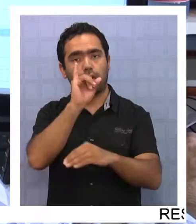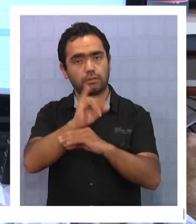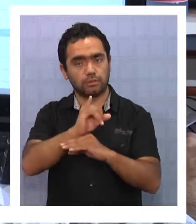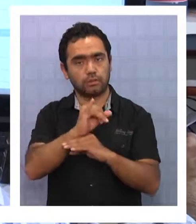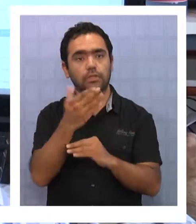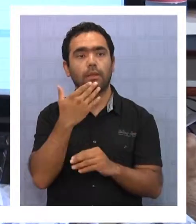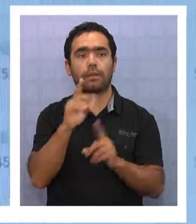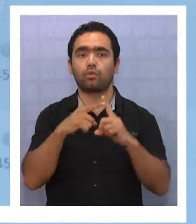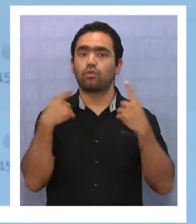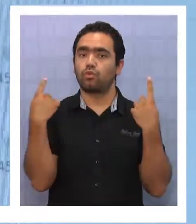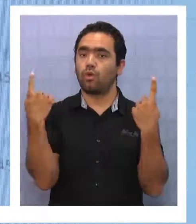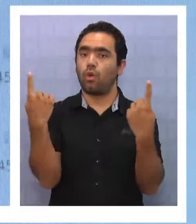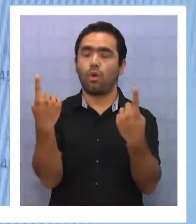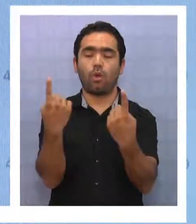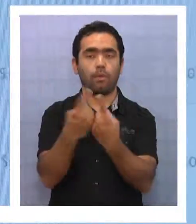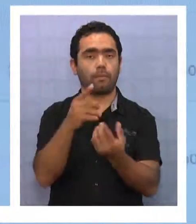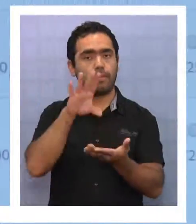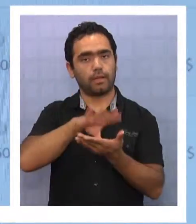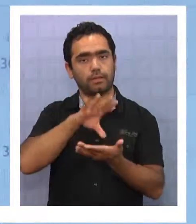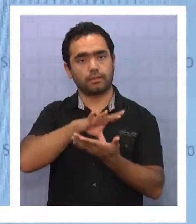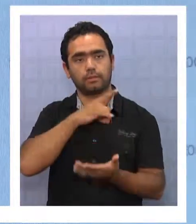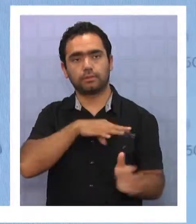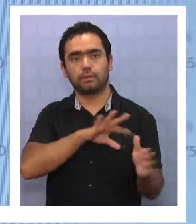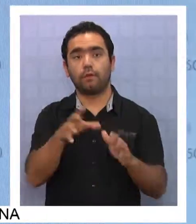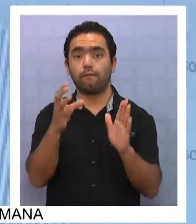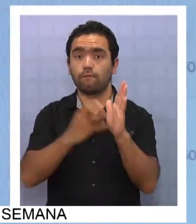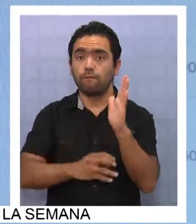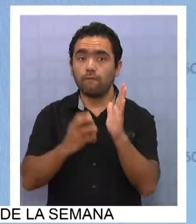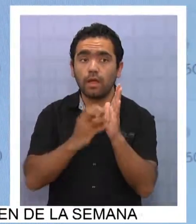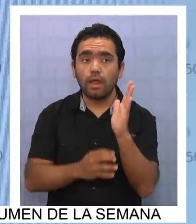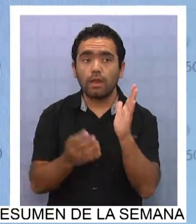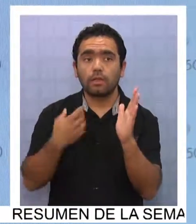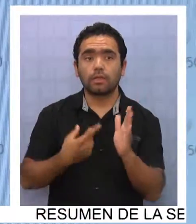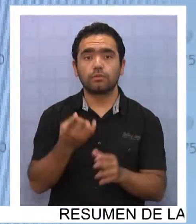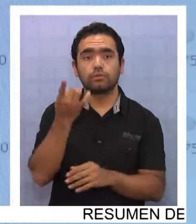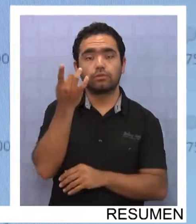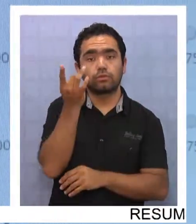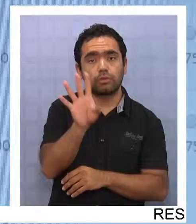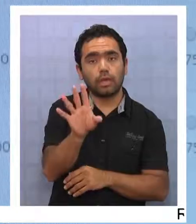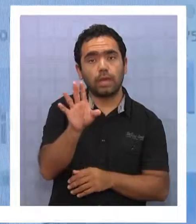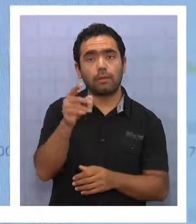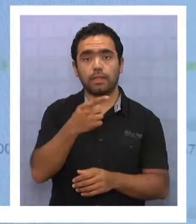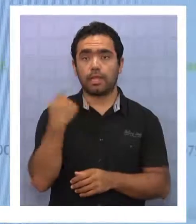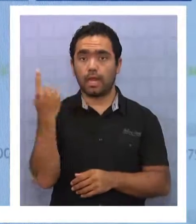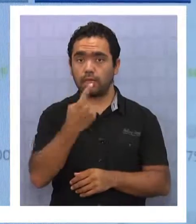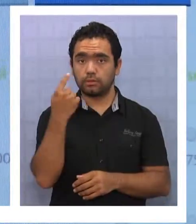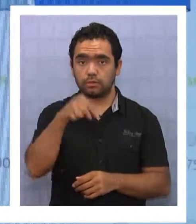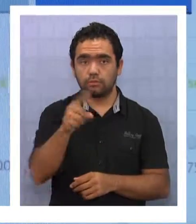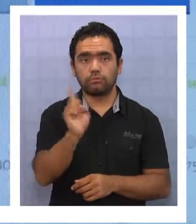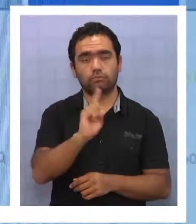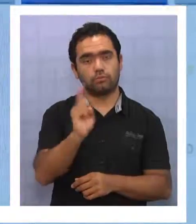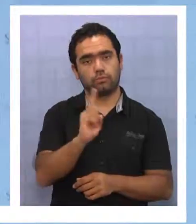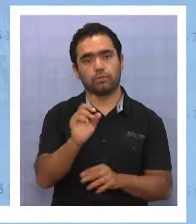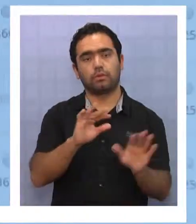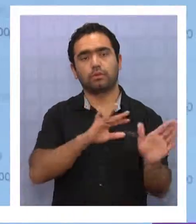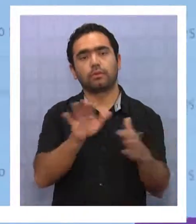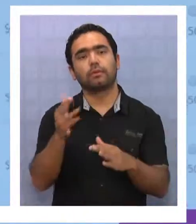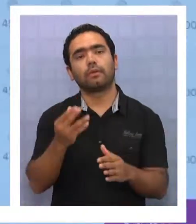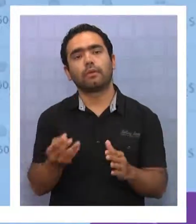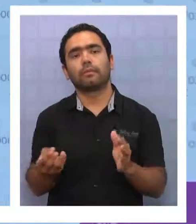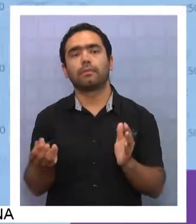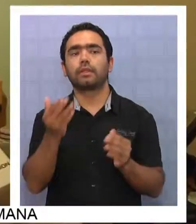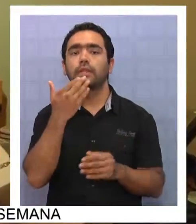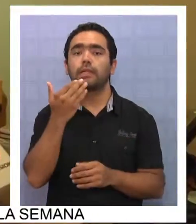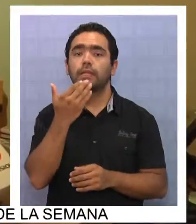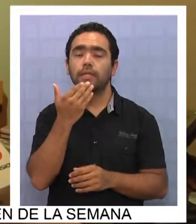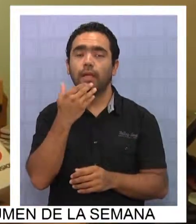a todo el país. Ofertas que no solo las tendrán los vuelos nacionales. Estamos lanzando ya, ahora, el low cost